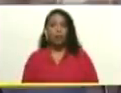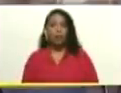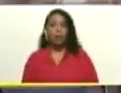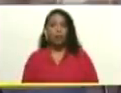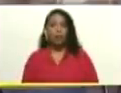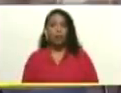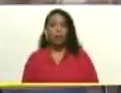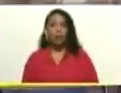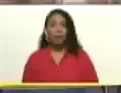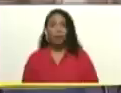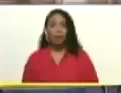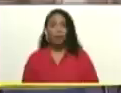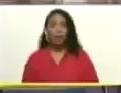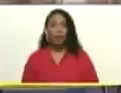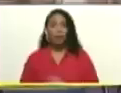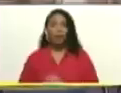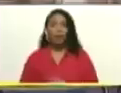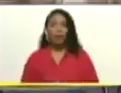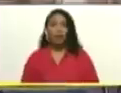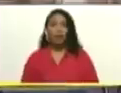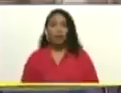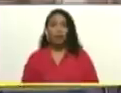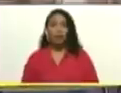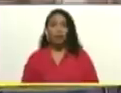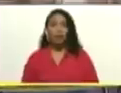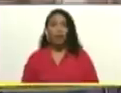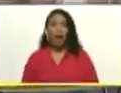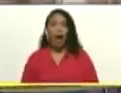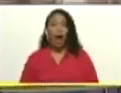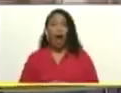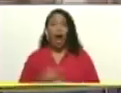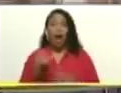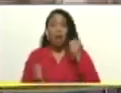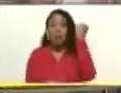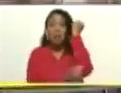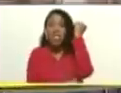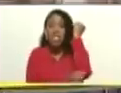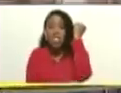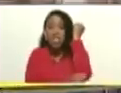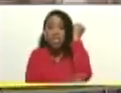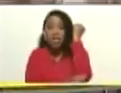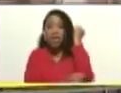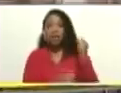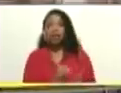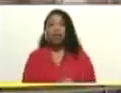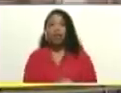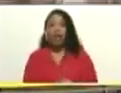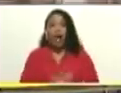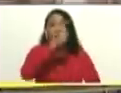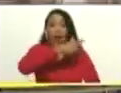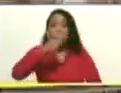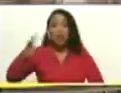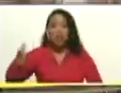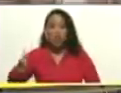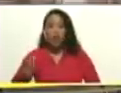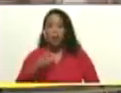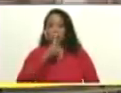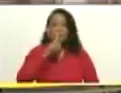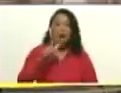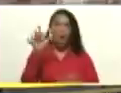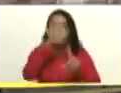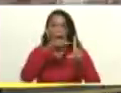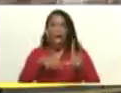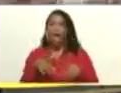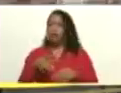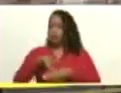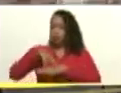A los agoreros, a los mezquinos, a la gente de mala intención que se queden con su